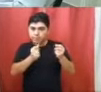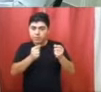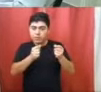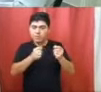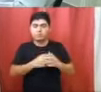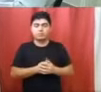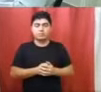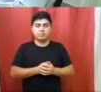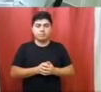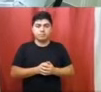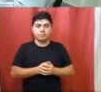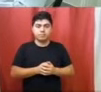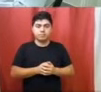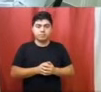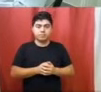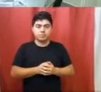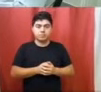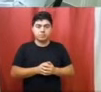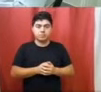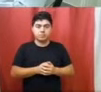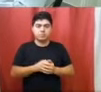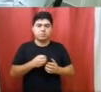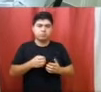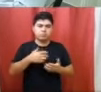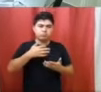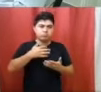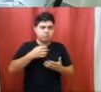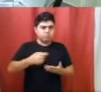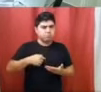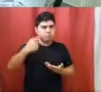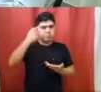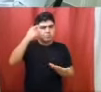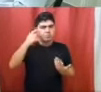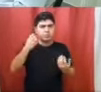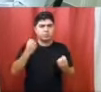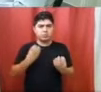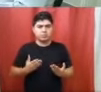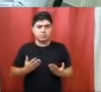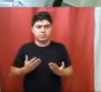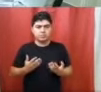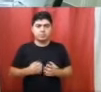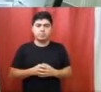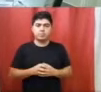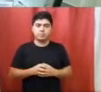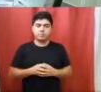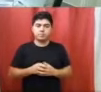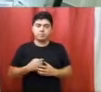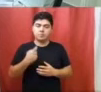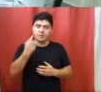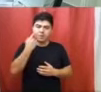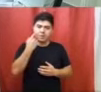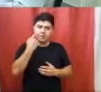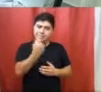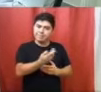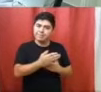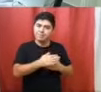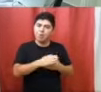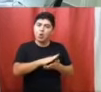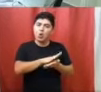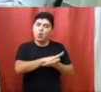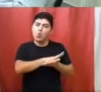Entiendo esto porque si vemos la nueva conformación,